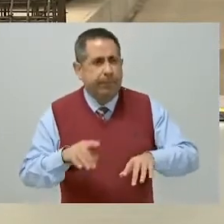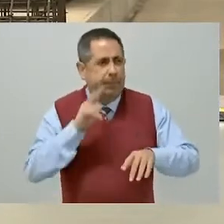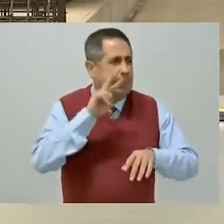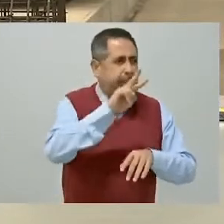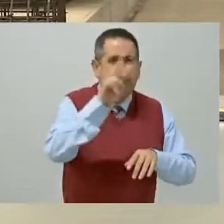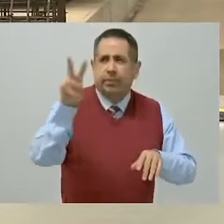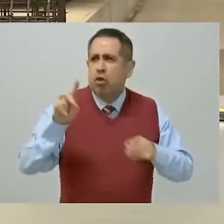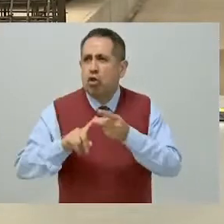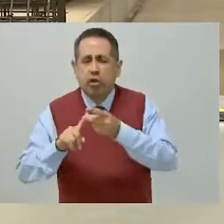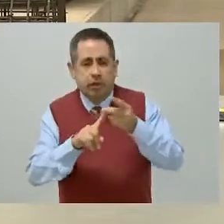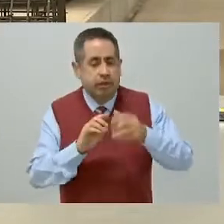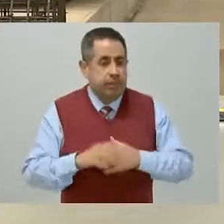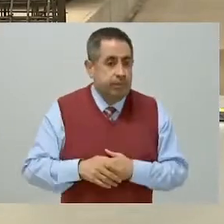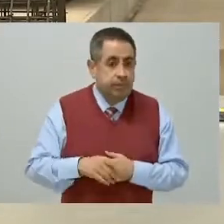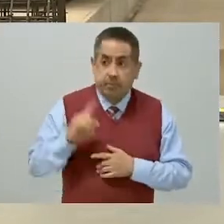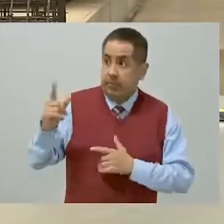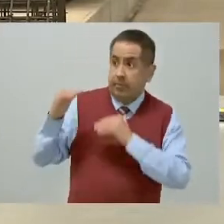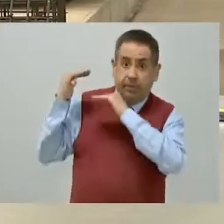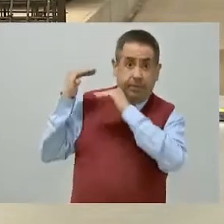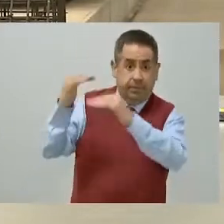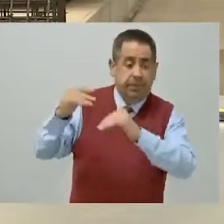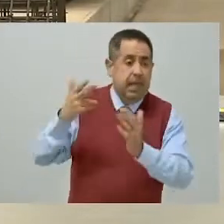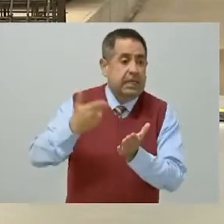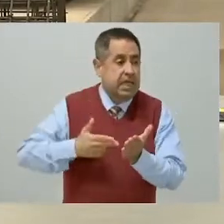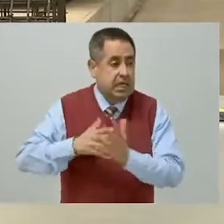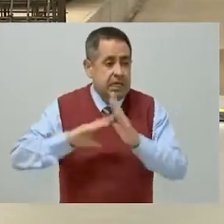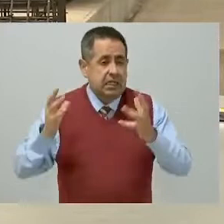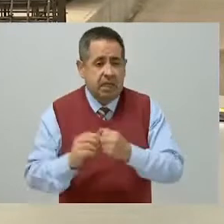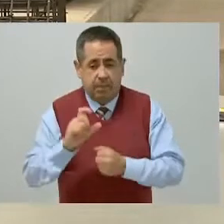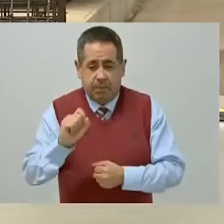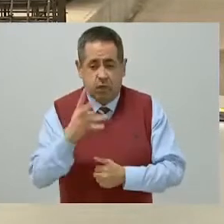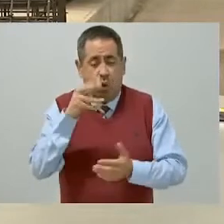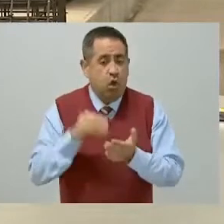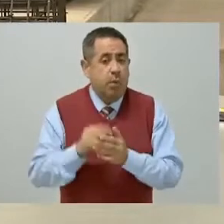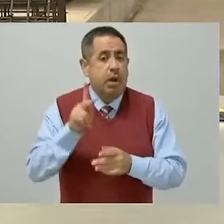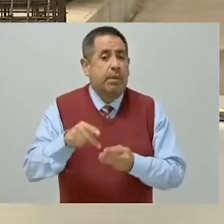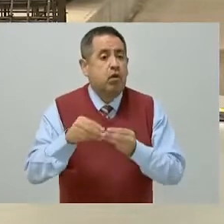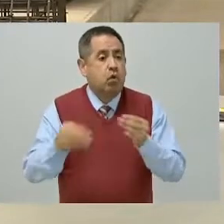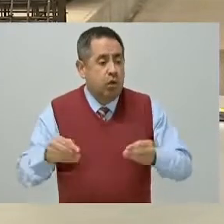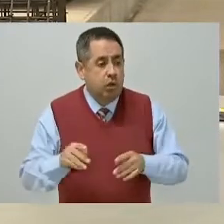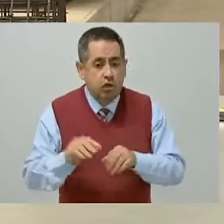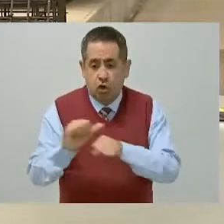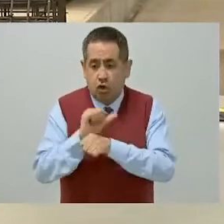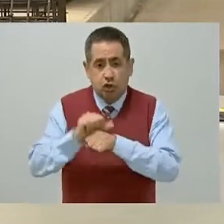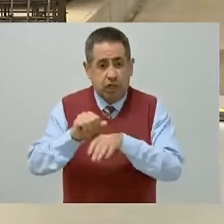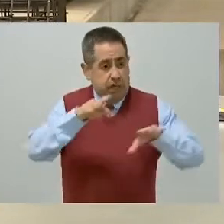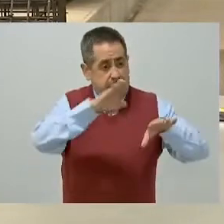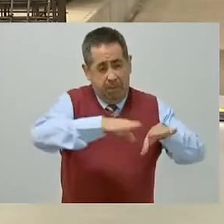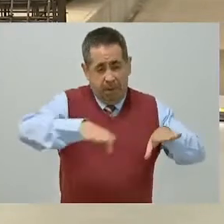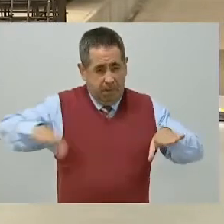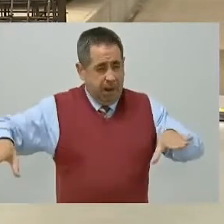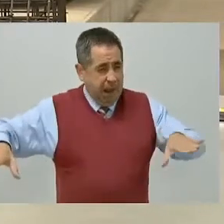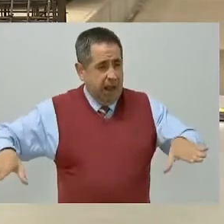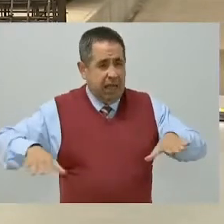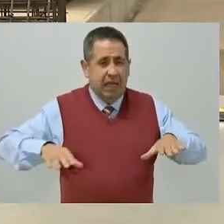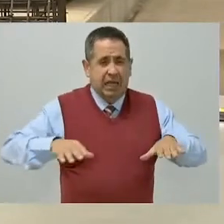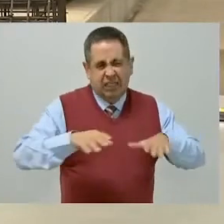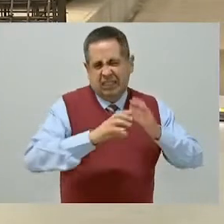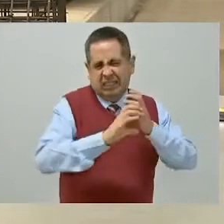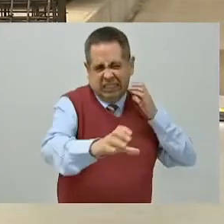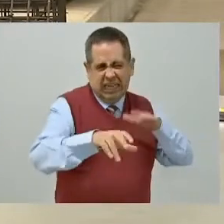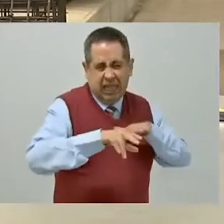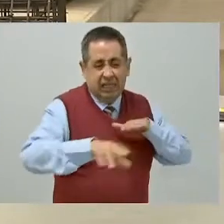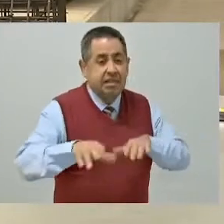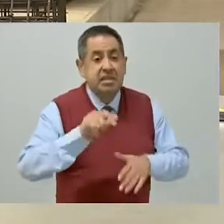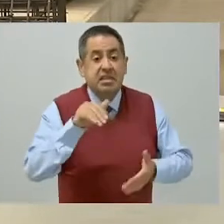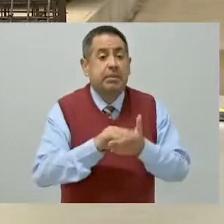techadas, tenemos en talleres casi 24 mil metros cuadrados, en cocheras 17 mil 600, servicios